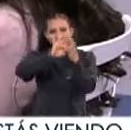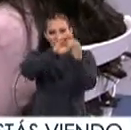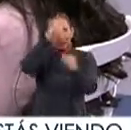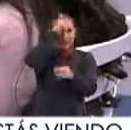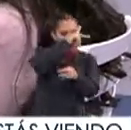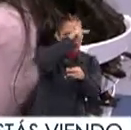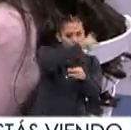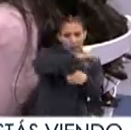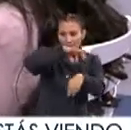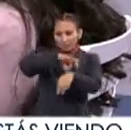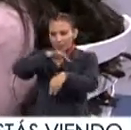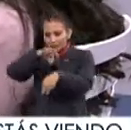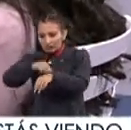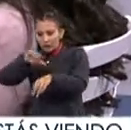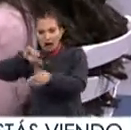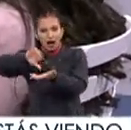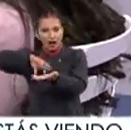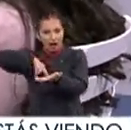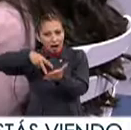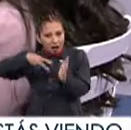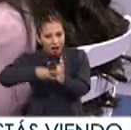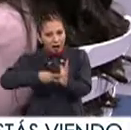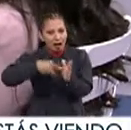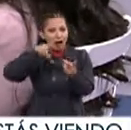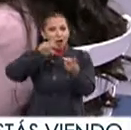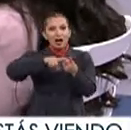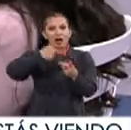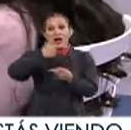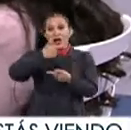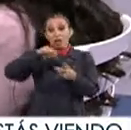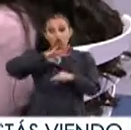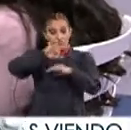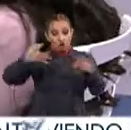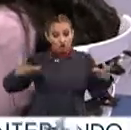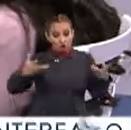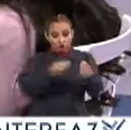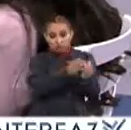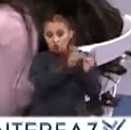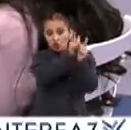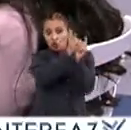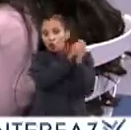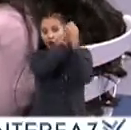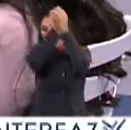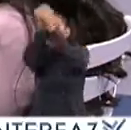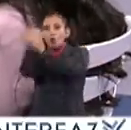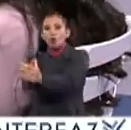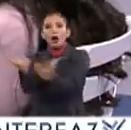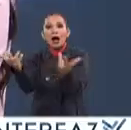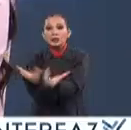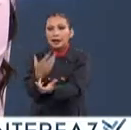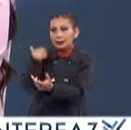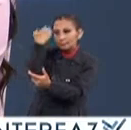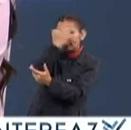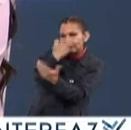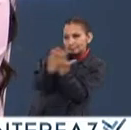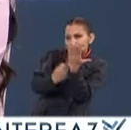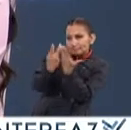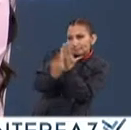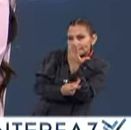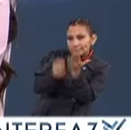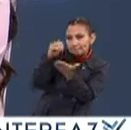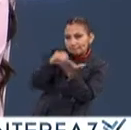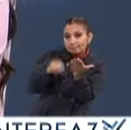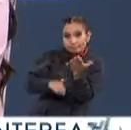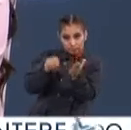psicología, medicina, arquitectura, geografía Saliéramos en brigadas también a elaborar una serie de planes de acción